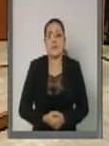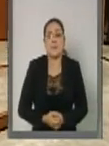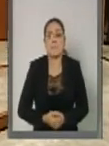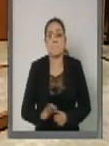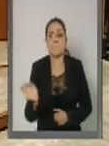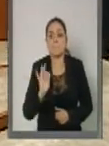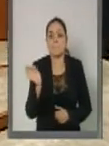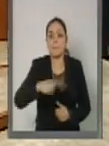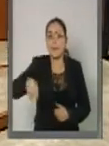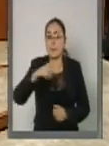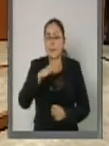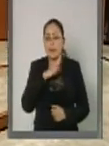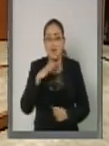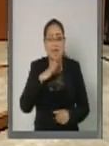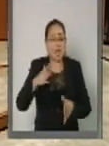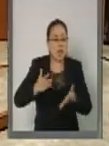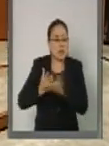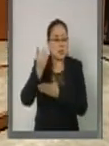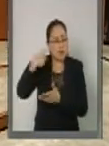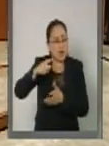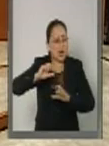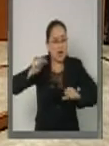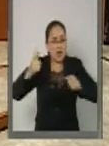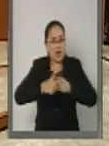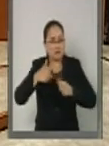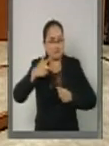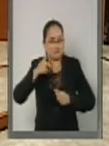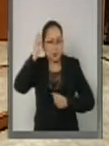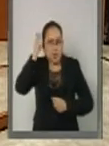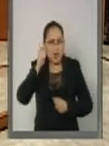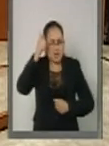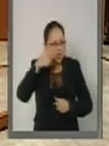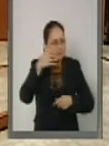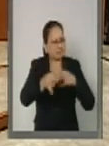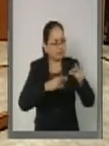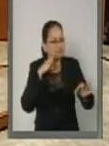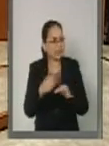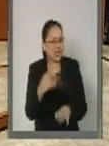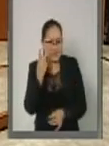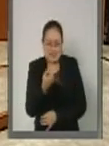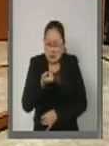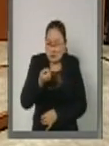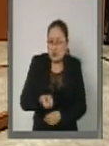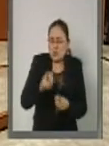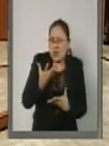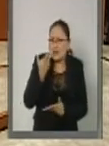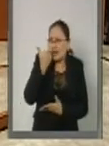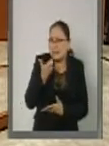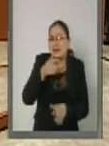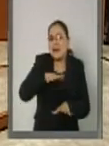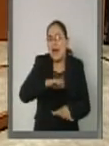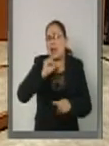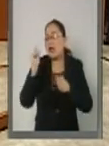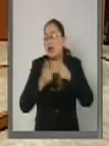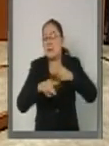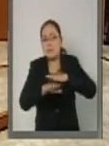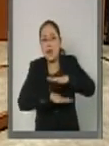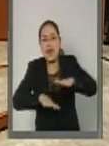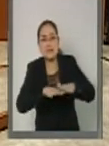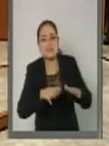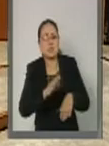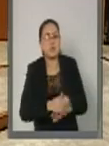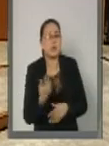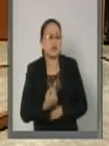aquellos que tienen acceso a un plan de retiro formal, este proporciona un nivel muy básico de seguridad social, ya que los